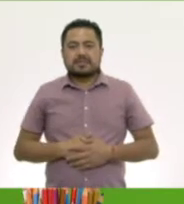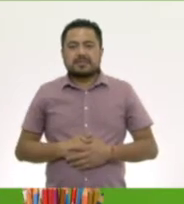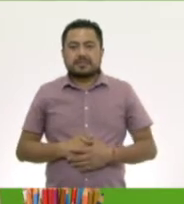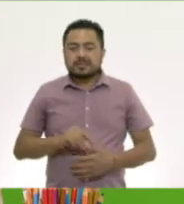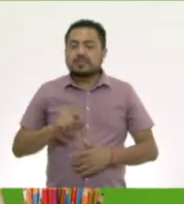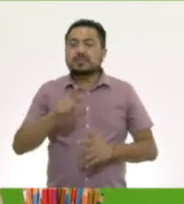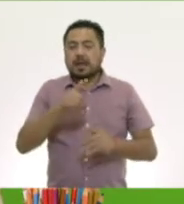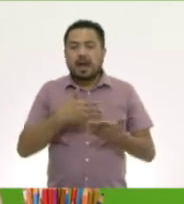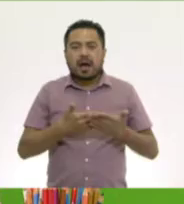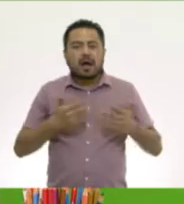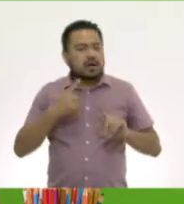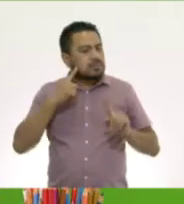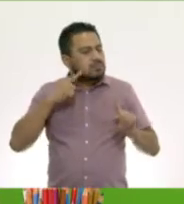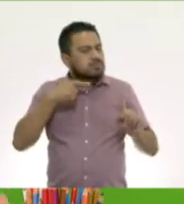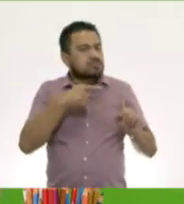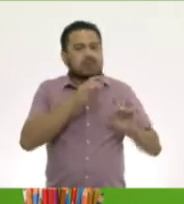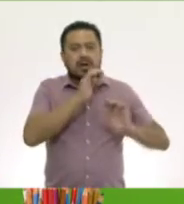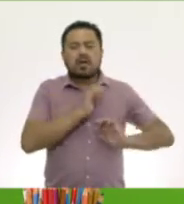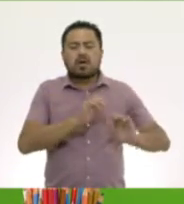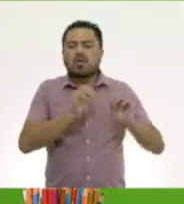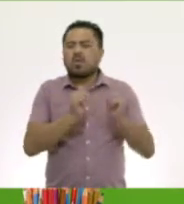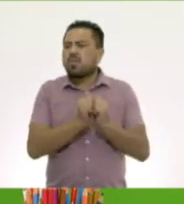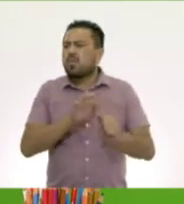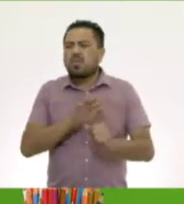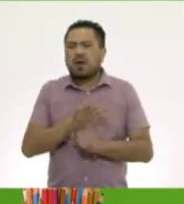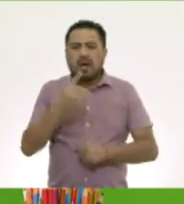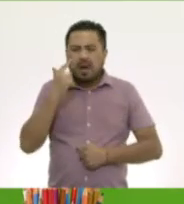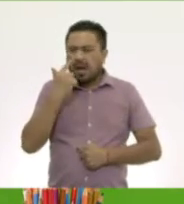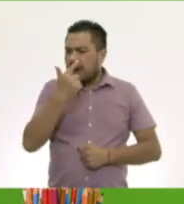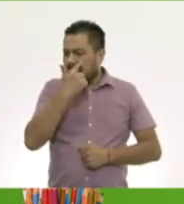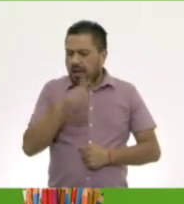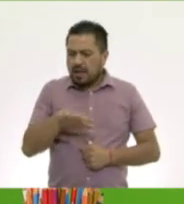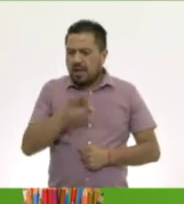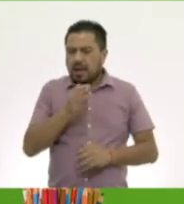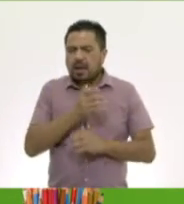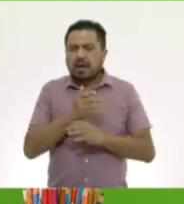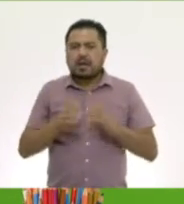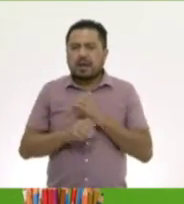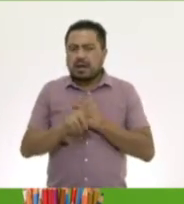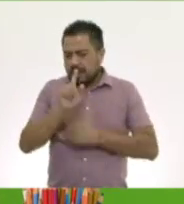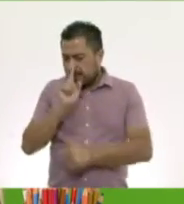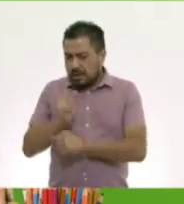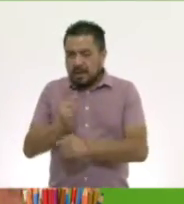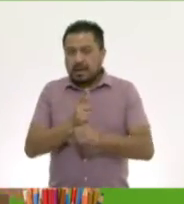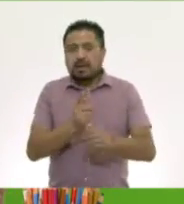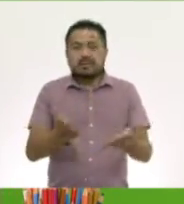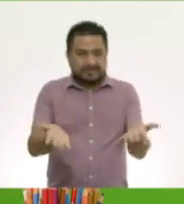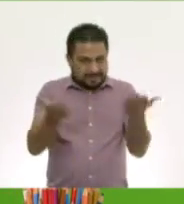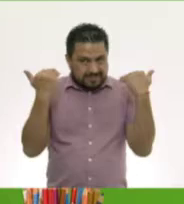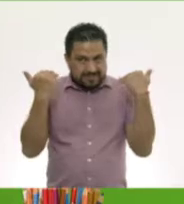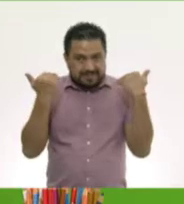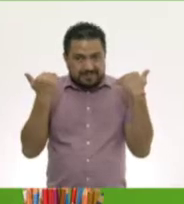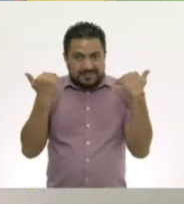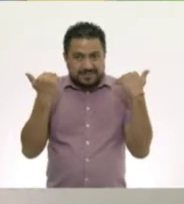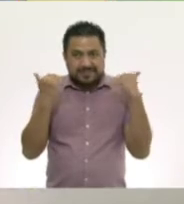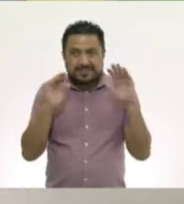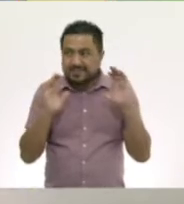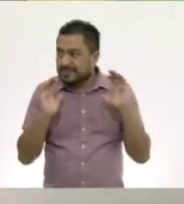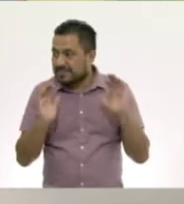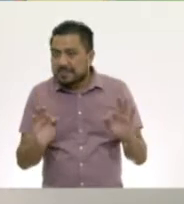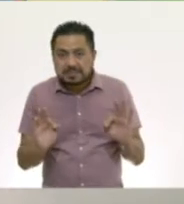Sigue el ritmo de la canción con cualquiera de los objetos que hayas identificado. ¡Venga! ¿Prevenidas?